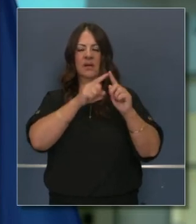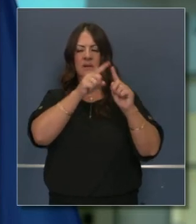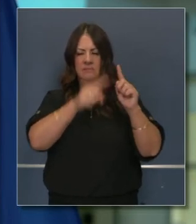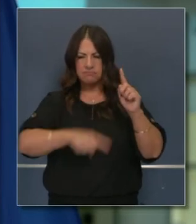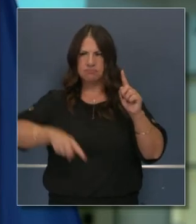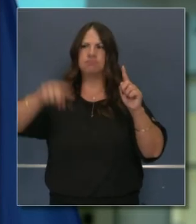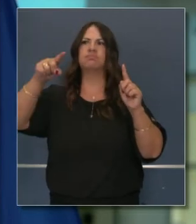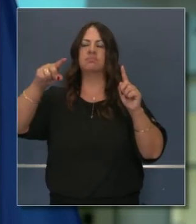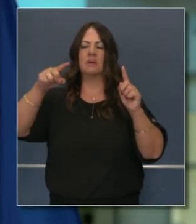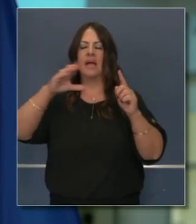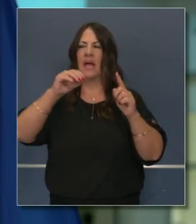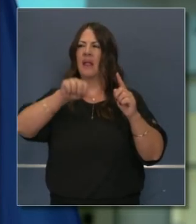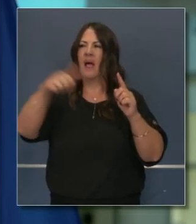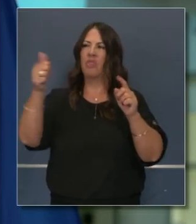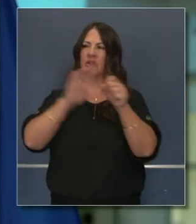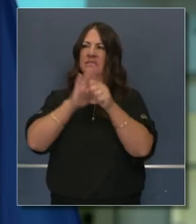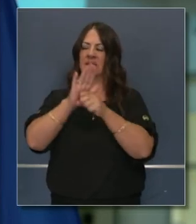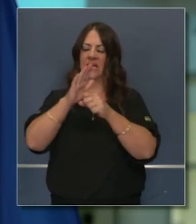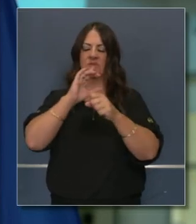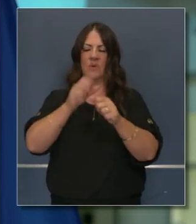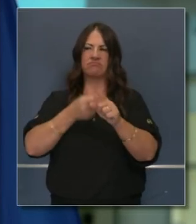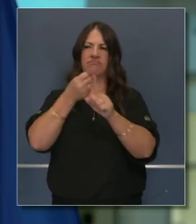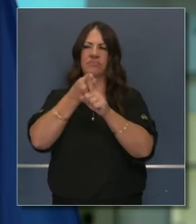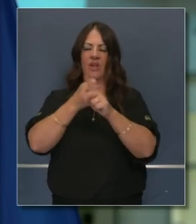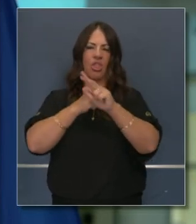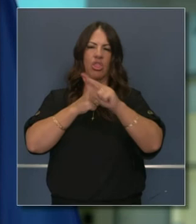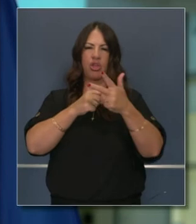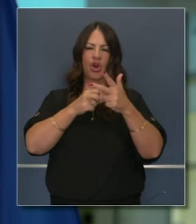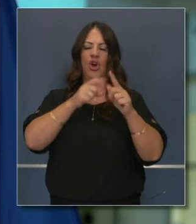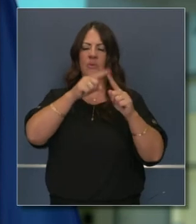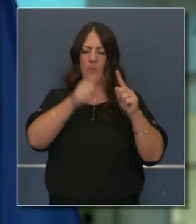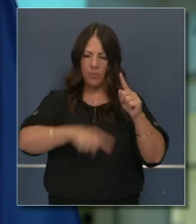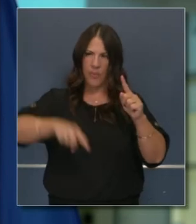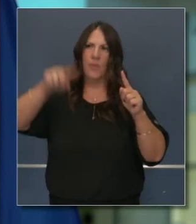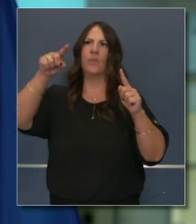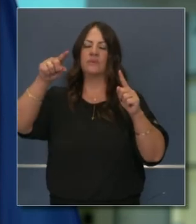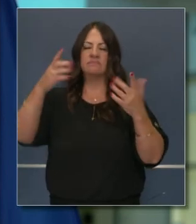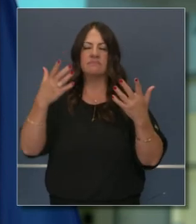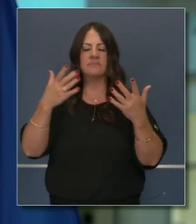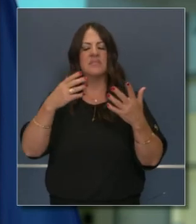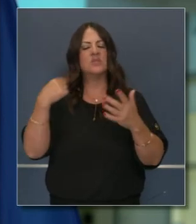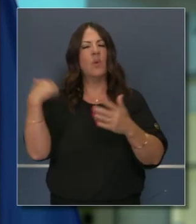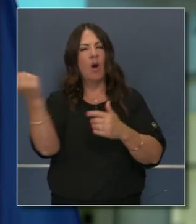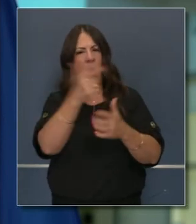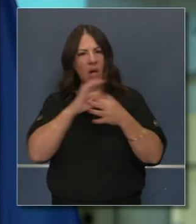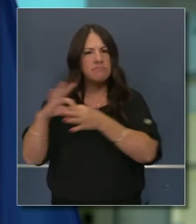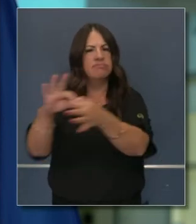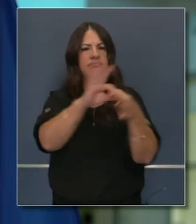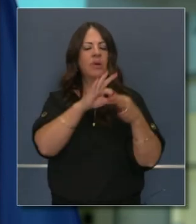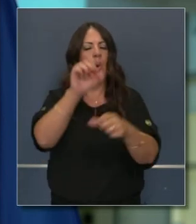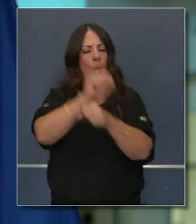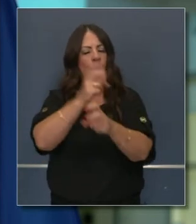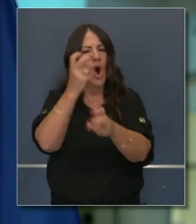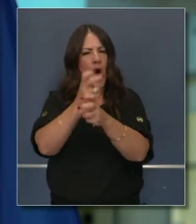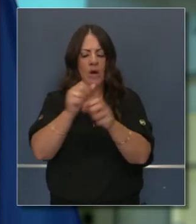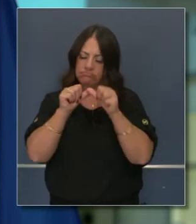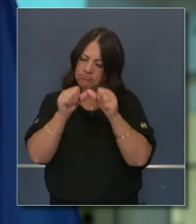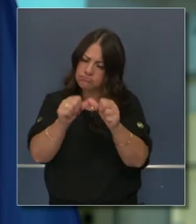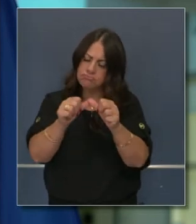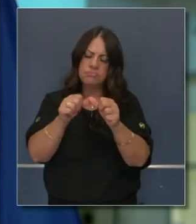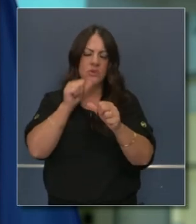de que la nación tenga una tercera ola de esta pandemia. Como siempre, sigamos siendo vigilantes, sigamos